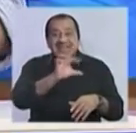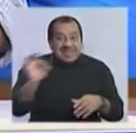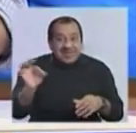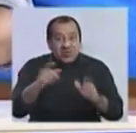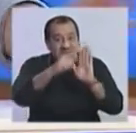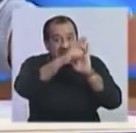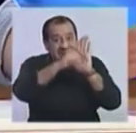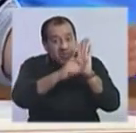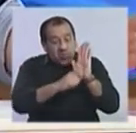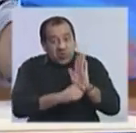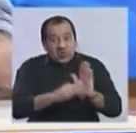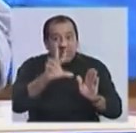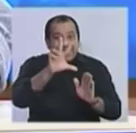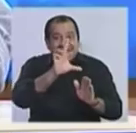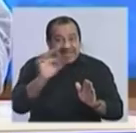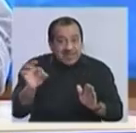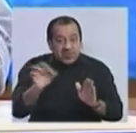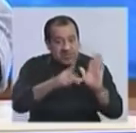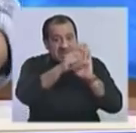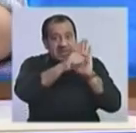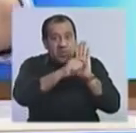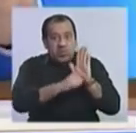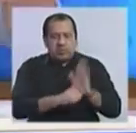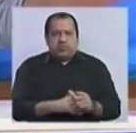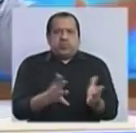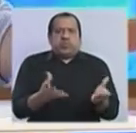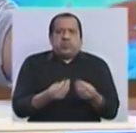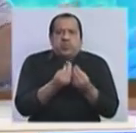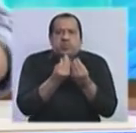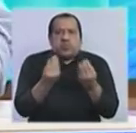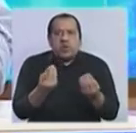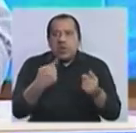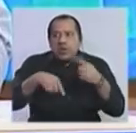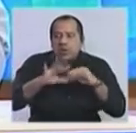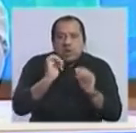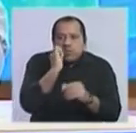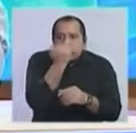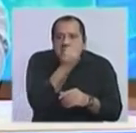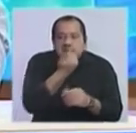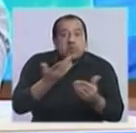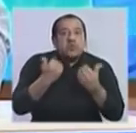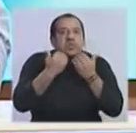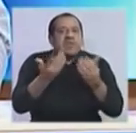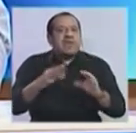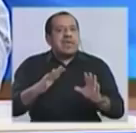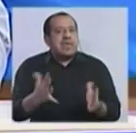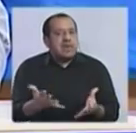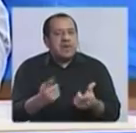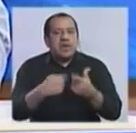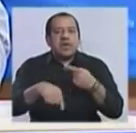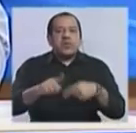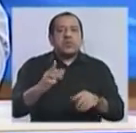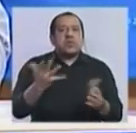estamos hablando de todo y mucho menos con ese manto de ocultamiento que se tiene. Si el